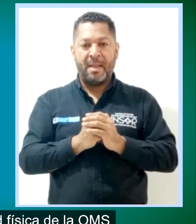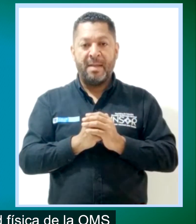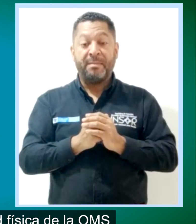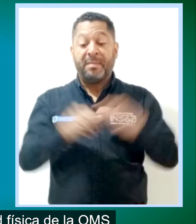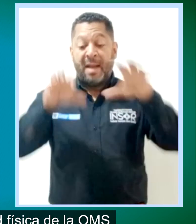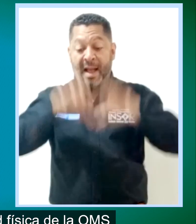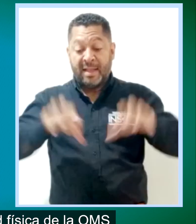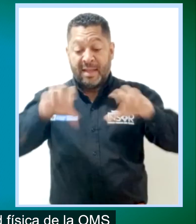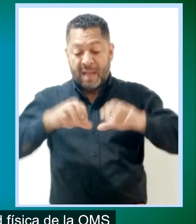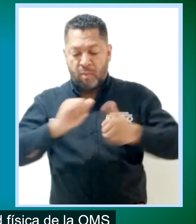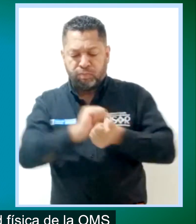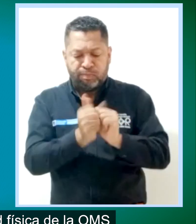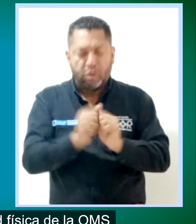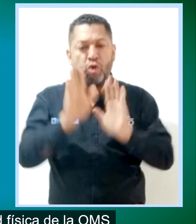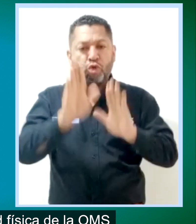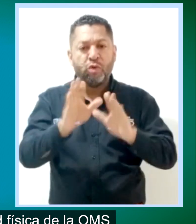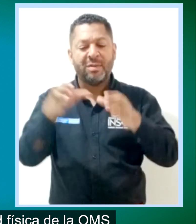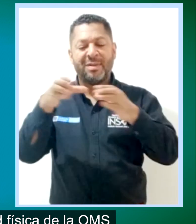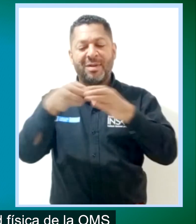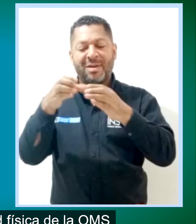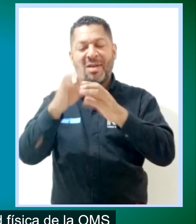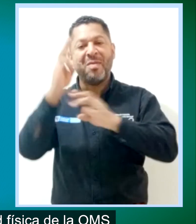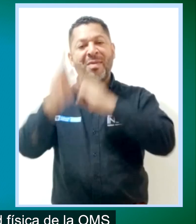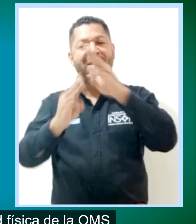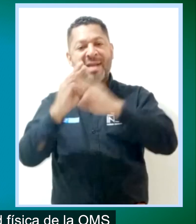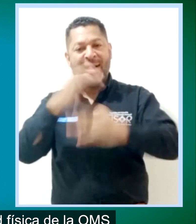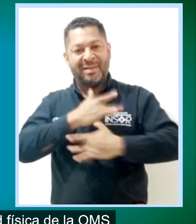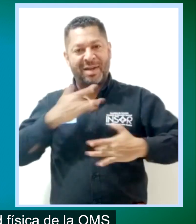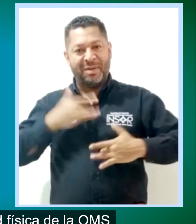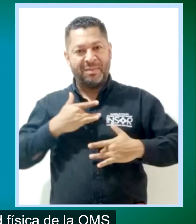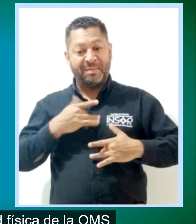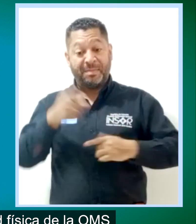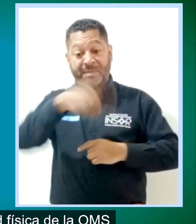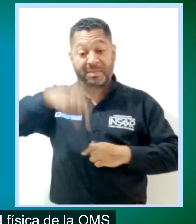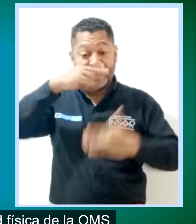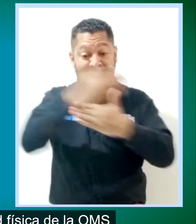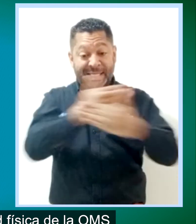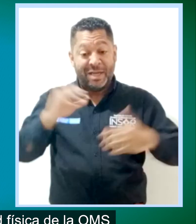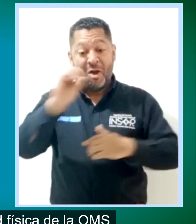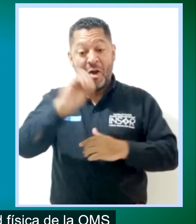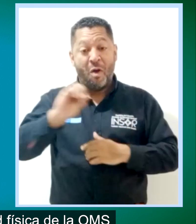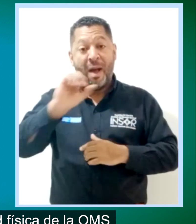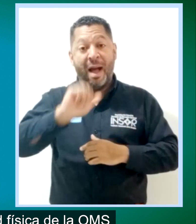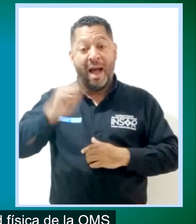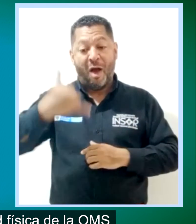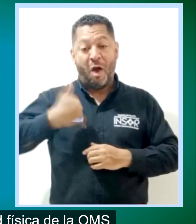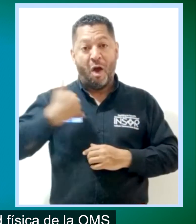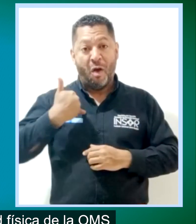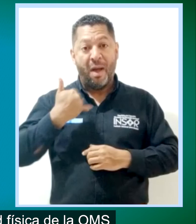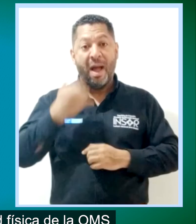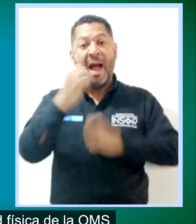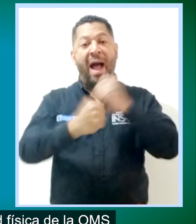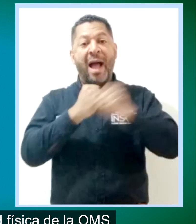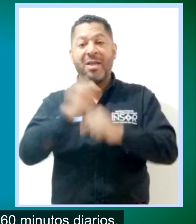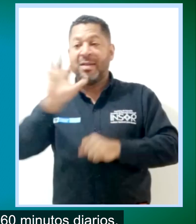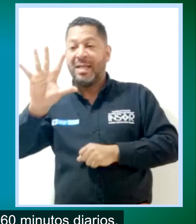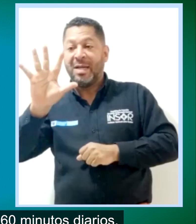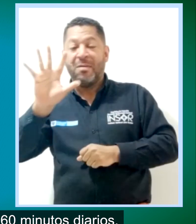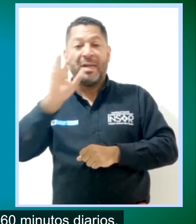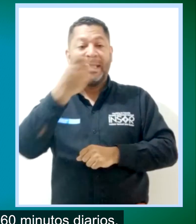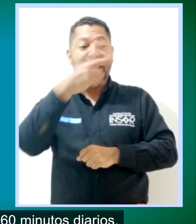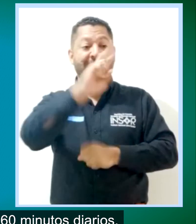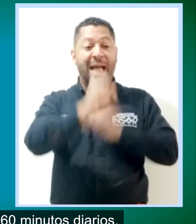La recomendación en actividad física de la OMS para niñas, niños y